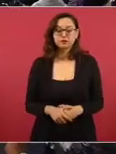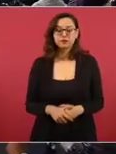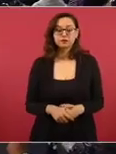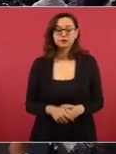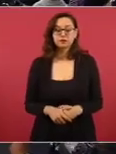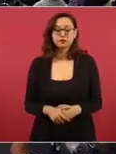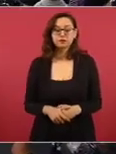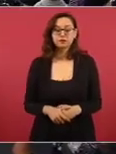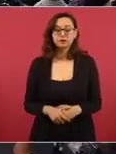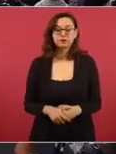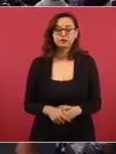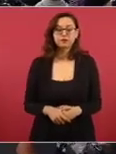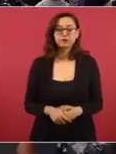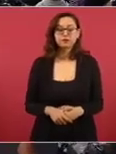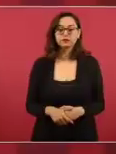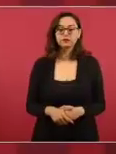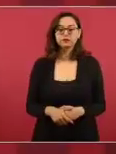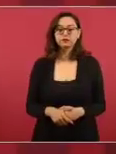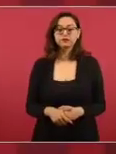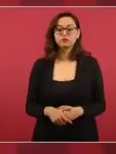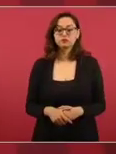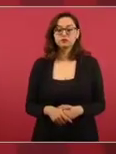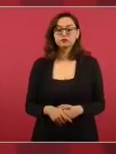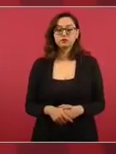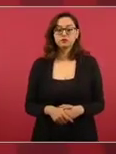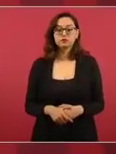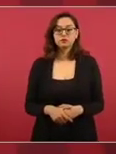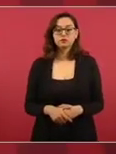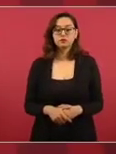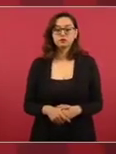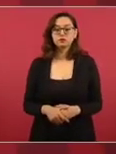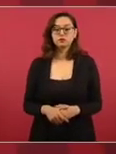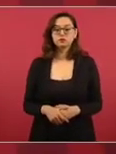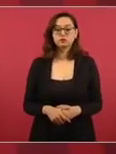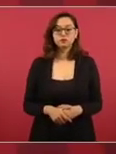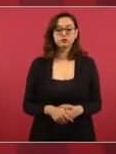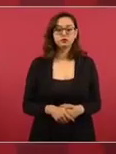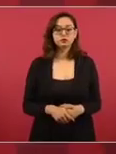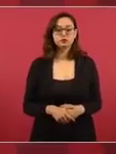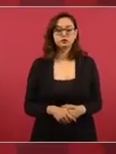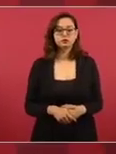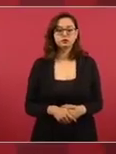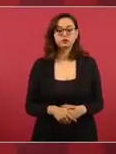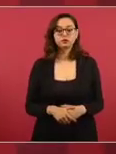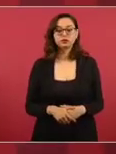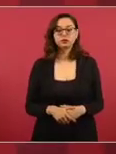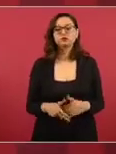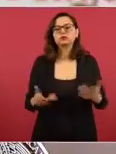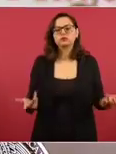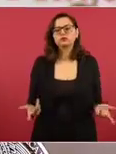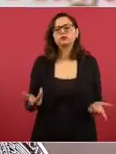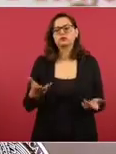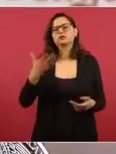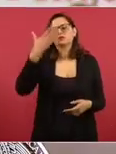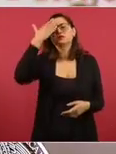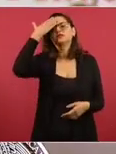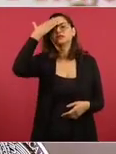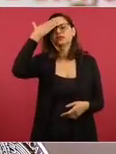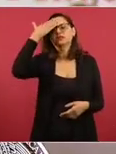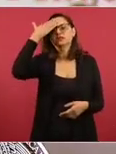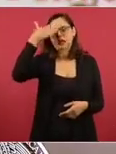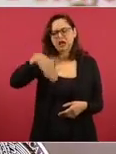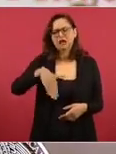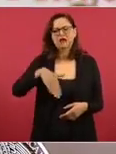Como digo, recordarán que hace algunos meses, unos tres o cuatro meses, hablamos de este